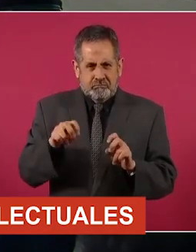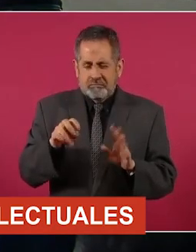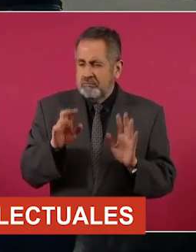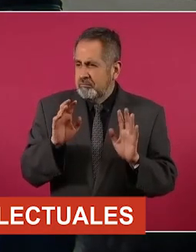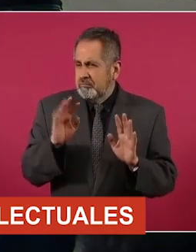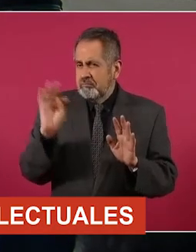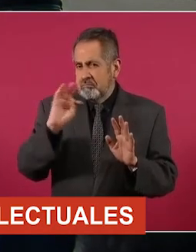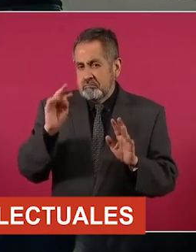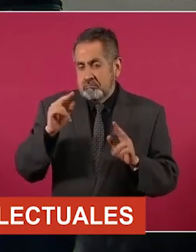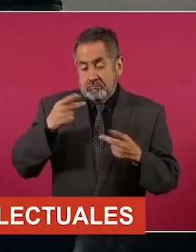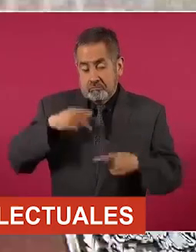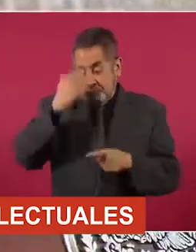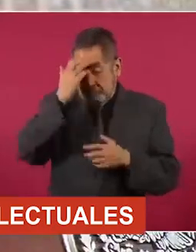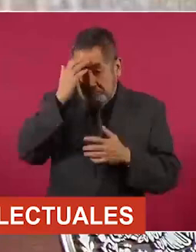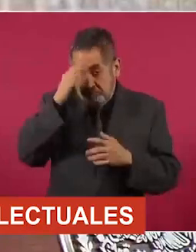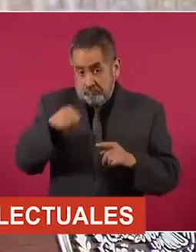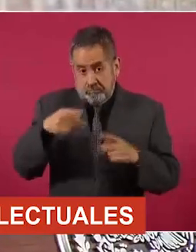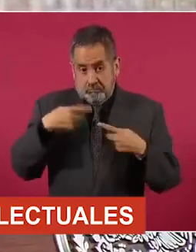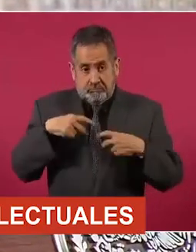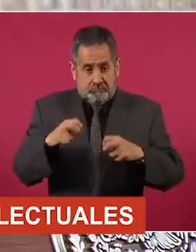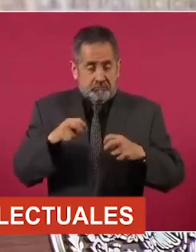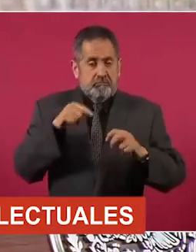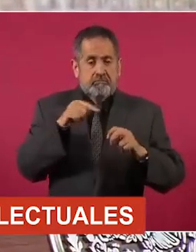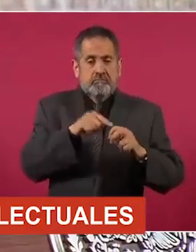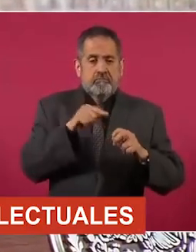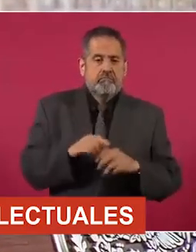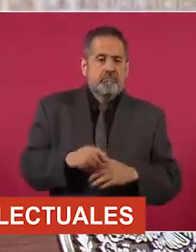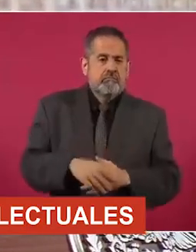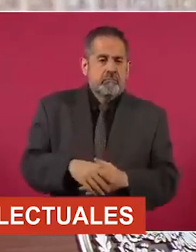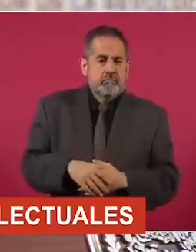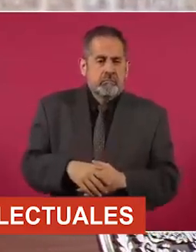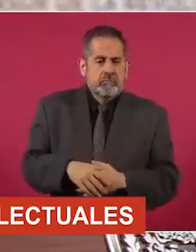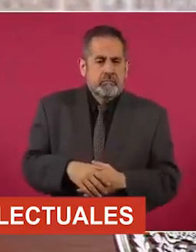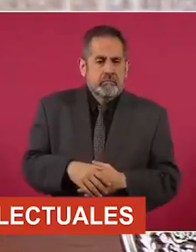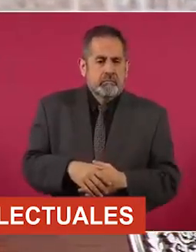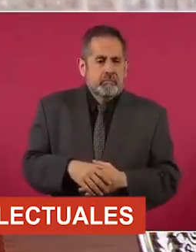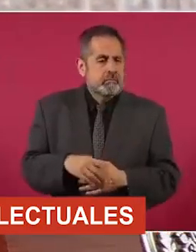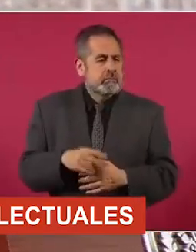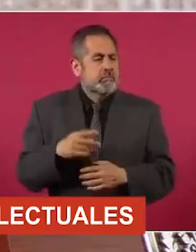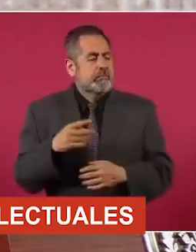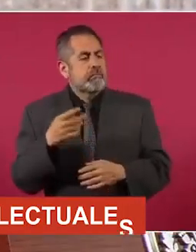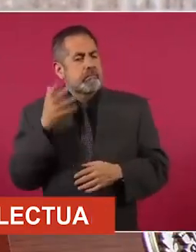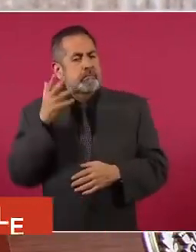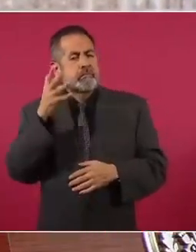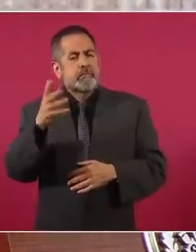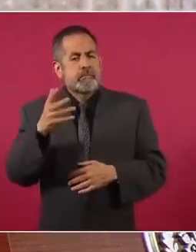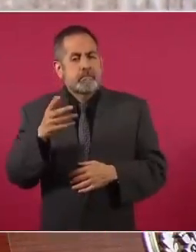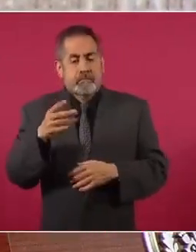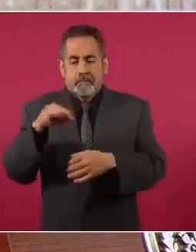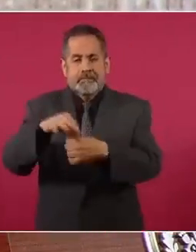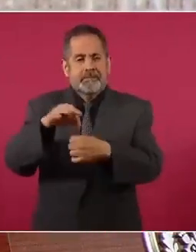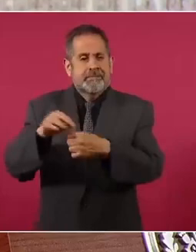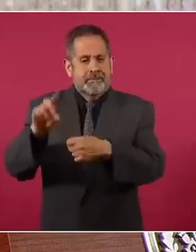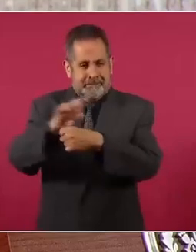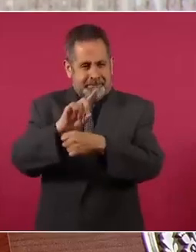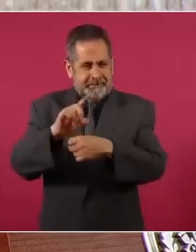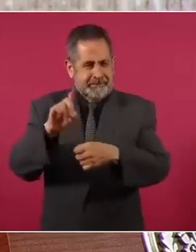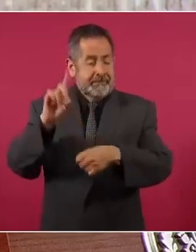ser un intelectual, yo no lo conozco, que él dice ¿y qué vamos a hacer hacia adelante? Es antes de las elecciones